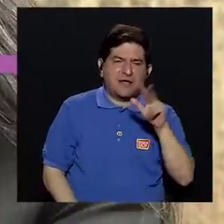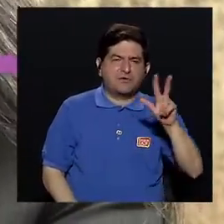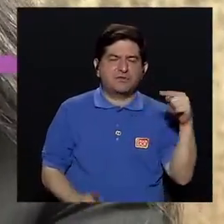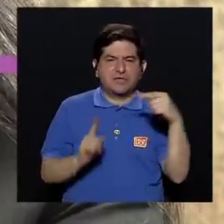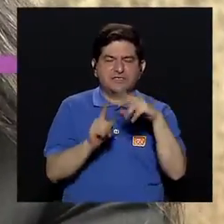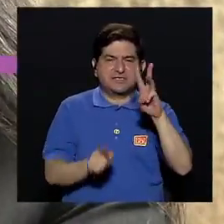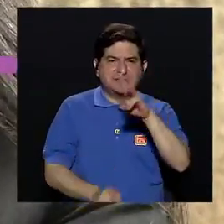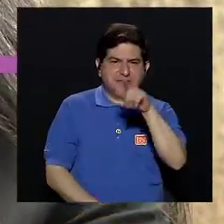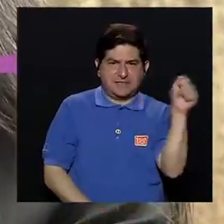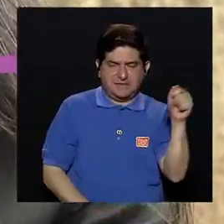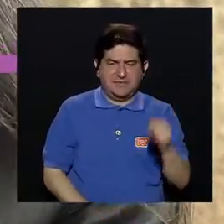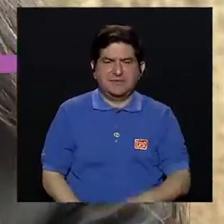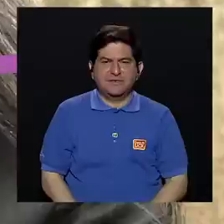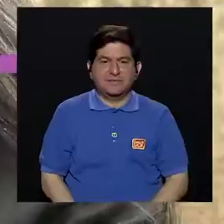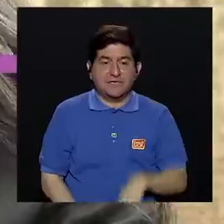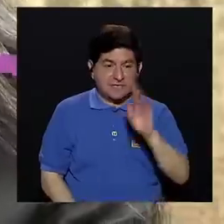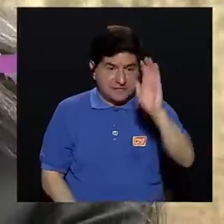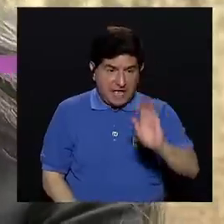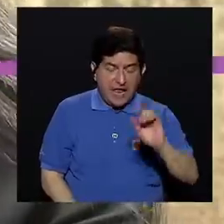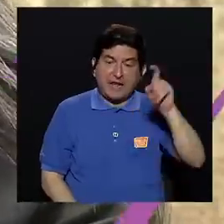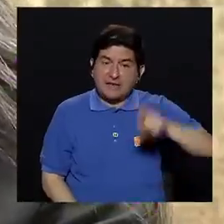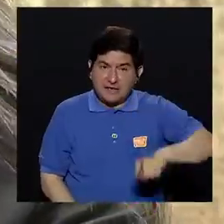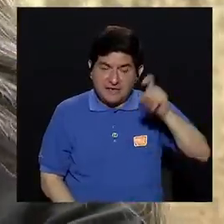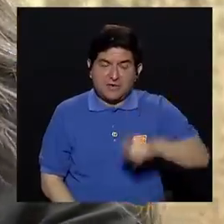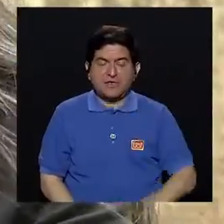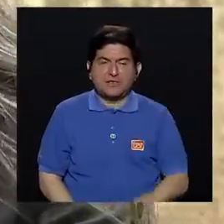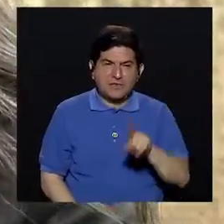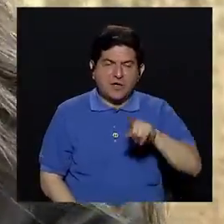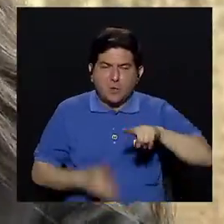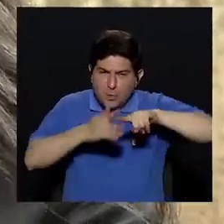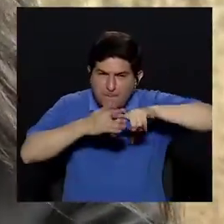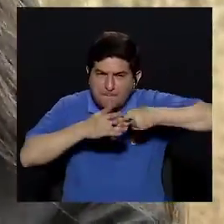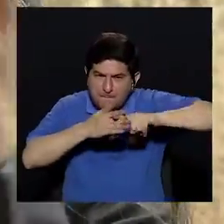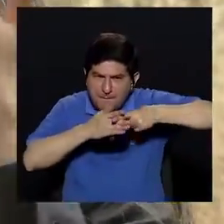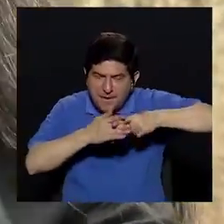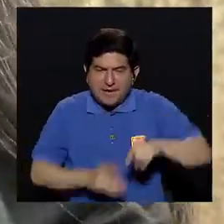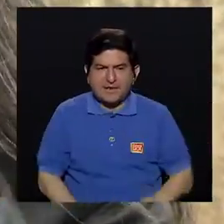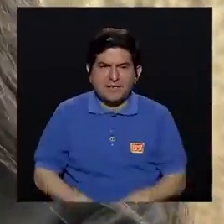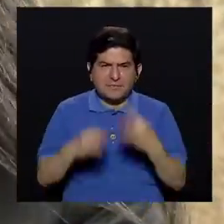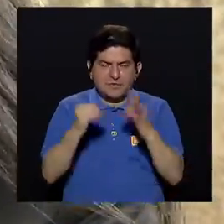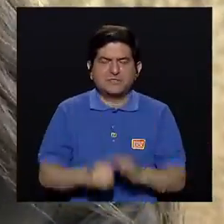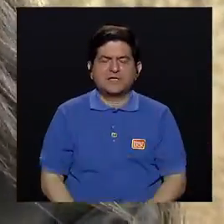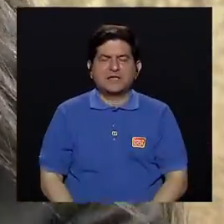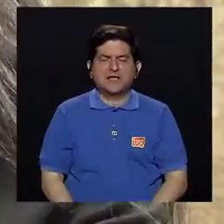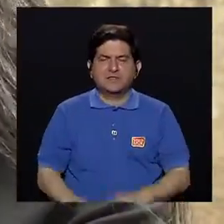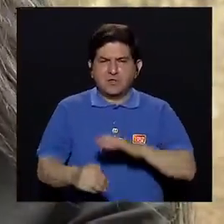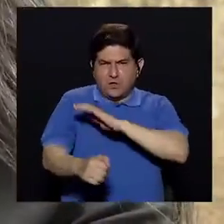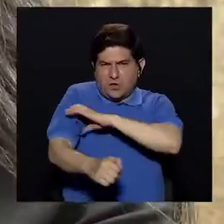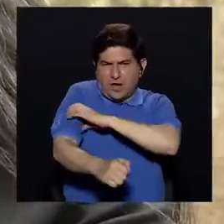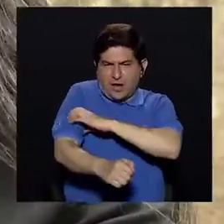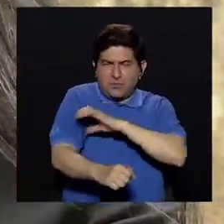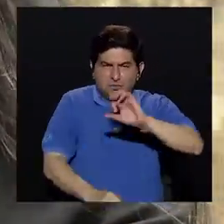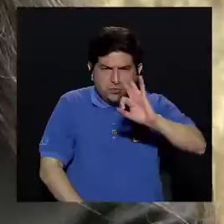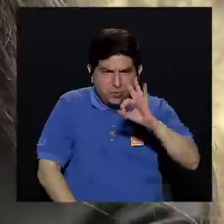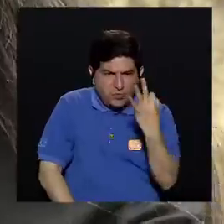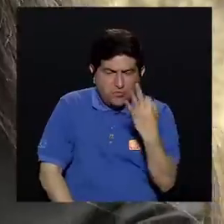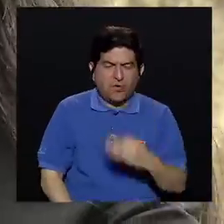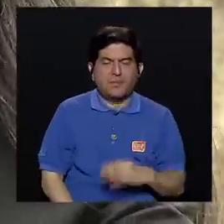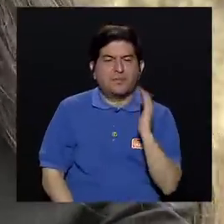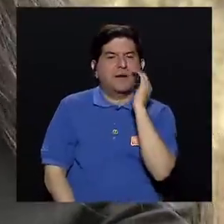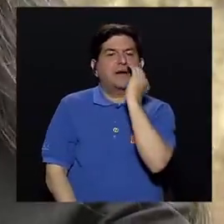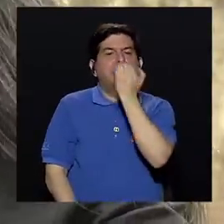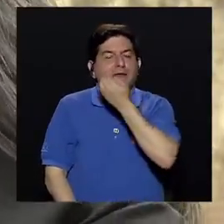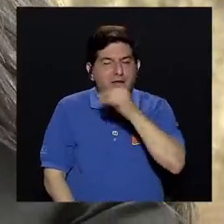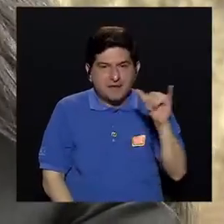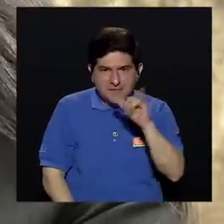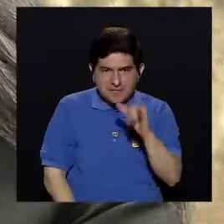yo lo nombré previamente al niño, hay que ponerle un aparatito para irle dando forma al músculo, pero también en el cielo y la boca